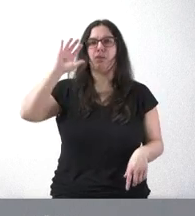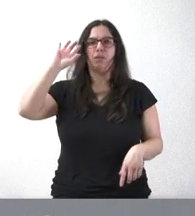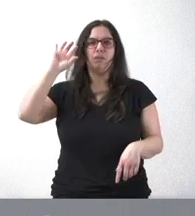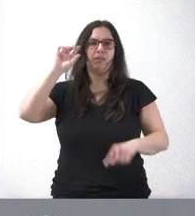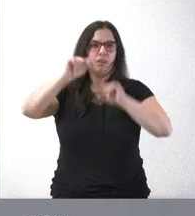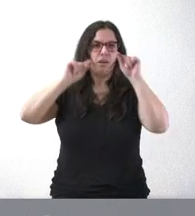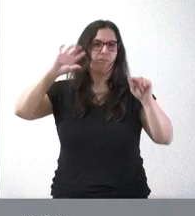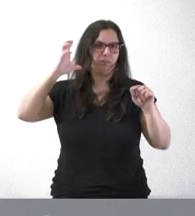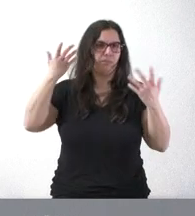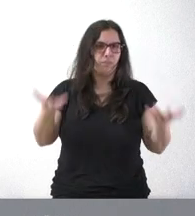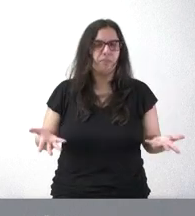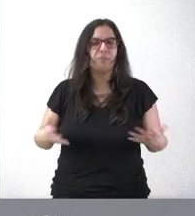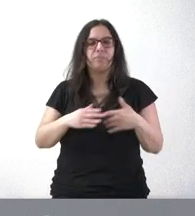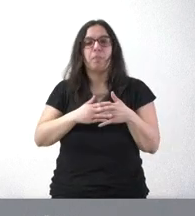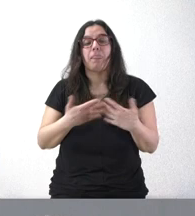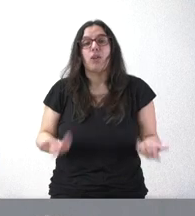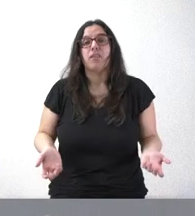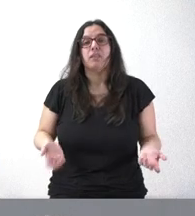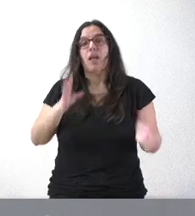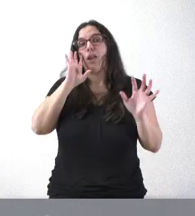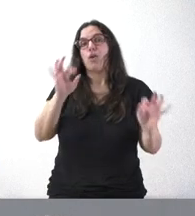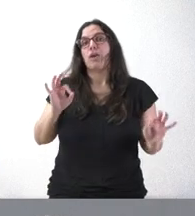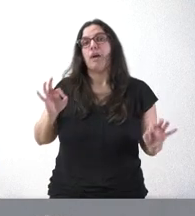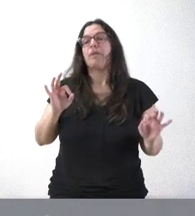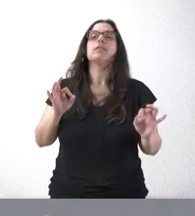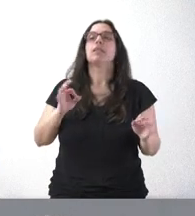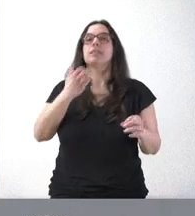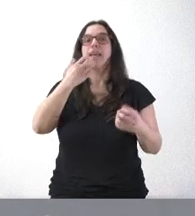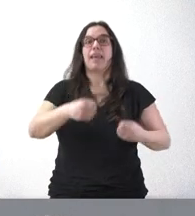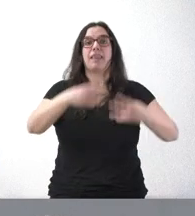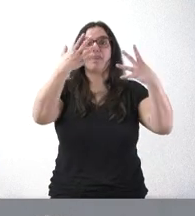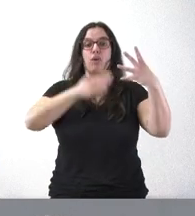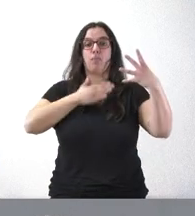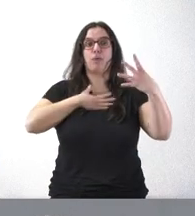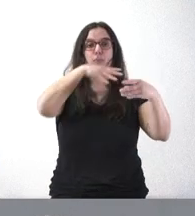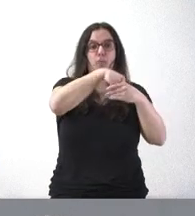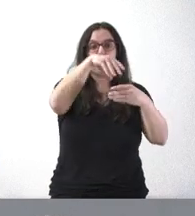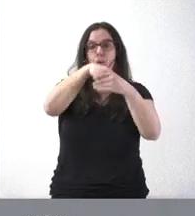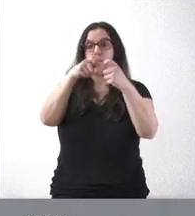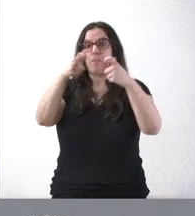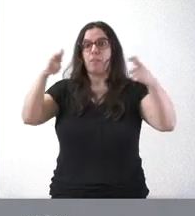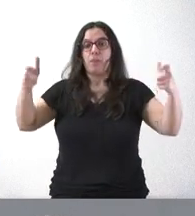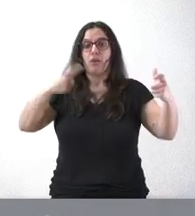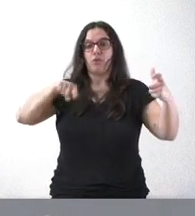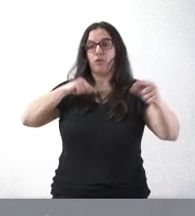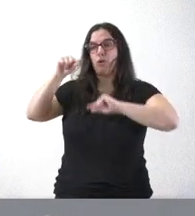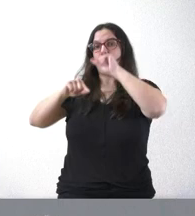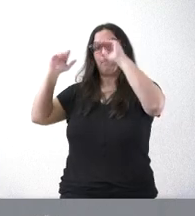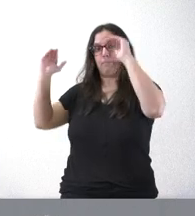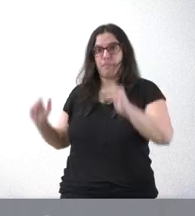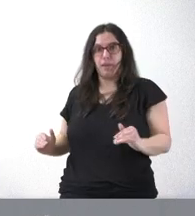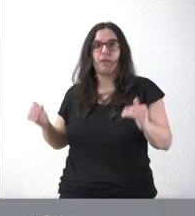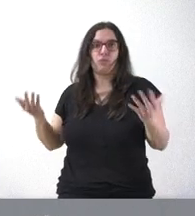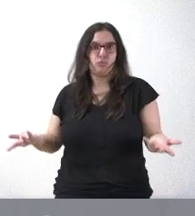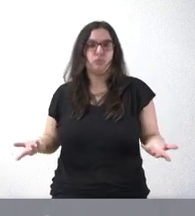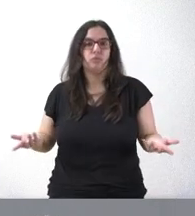emisiones de CO2. Desde ese punto de vista, lógicamente, cuantos más edificios administrativos se conecten a estas redes de calor, más iremos reduciendo las emisiones en nuestra comunidad